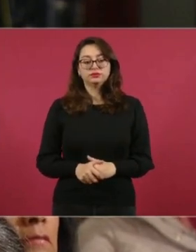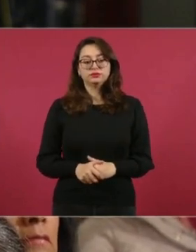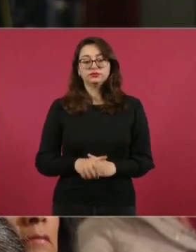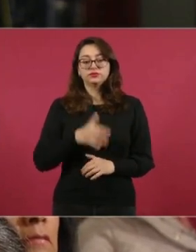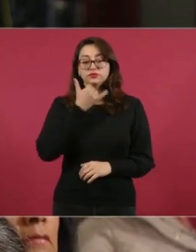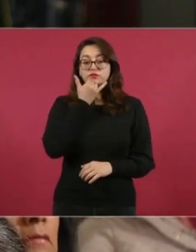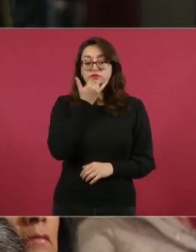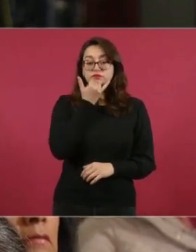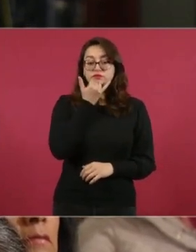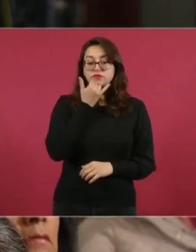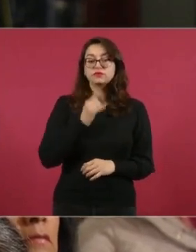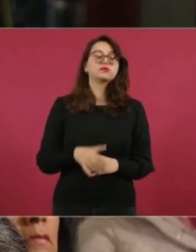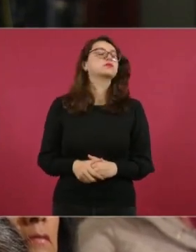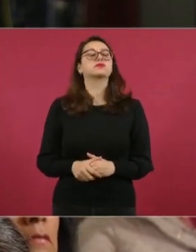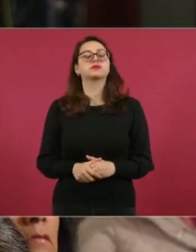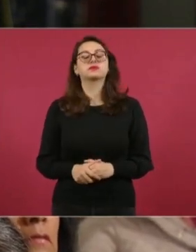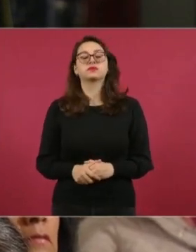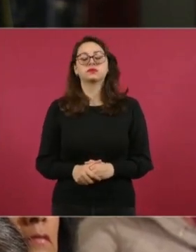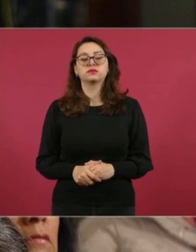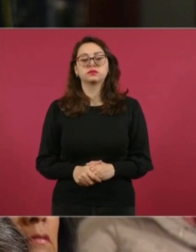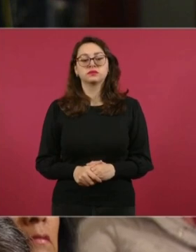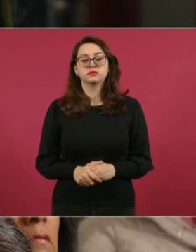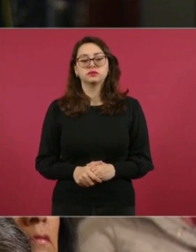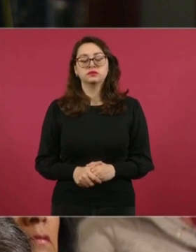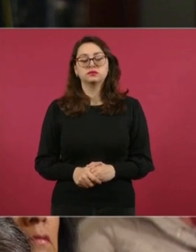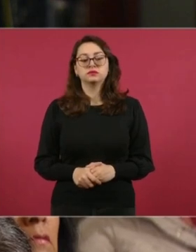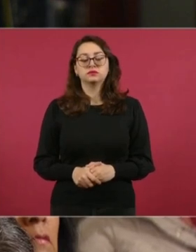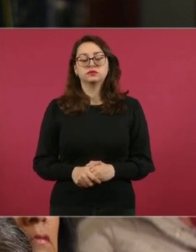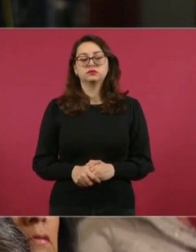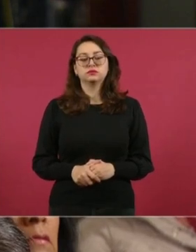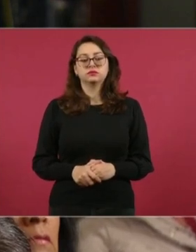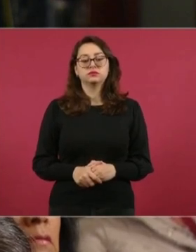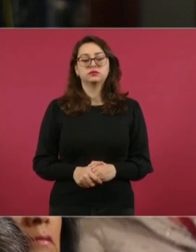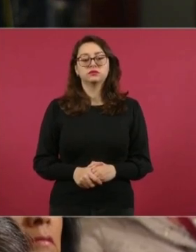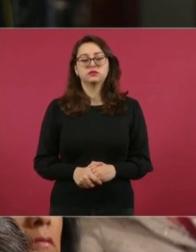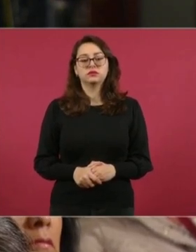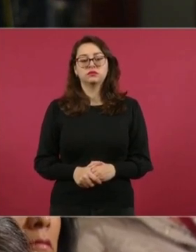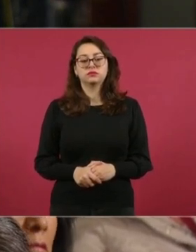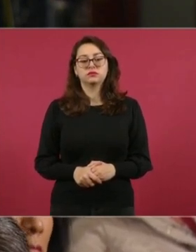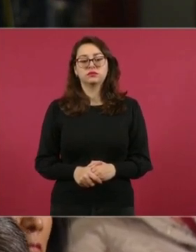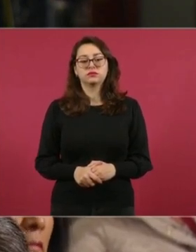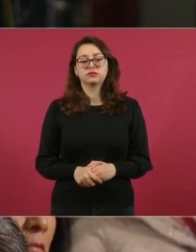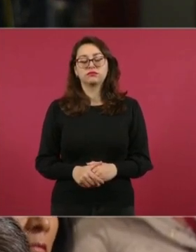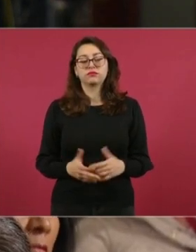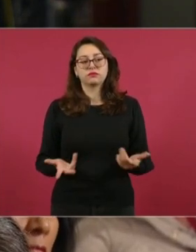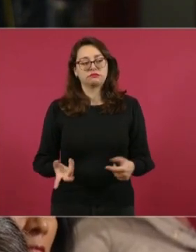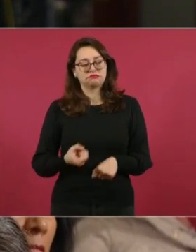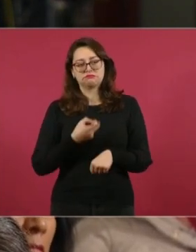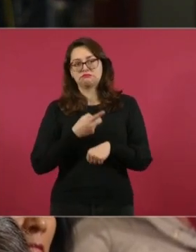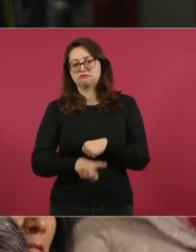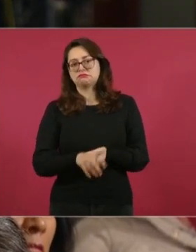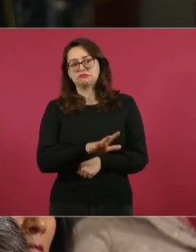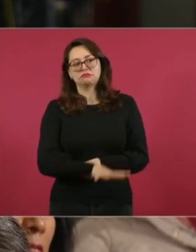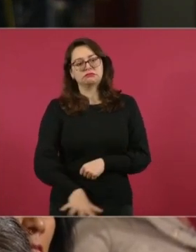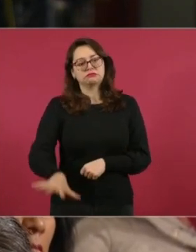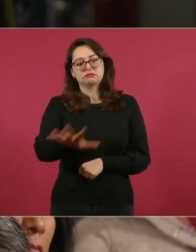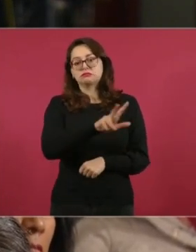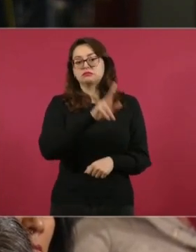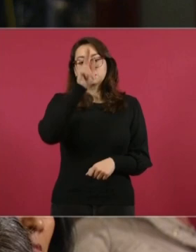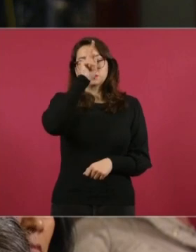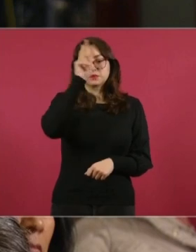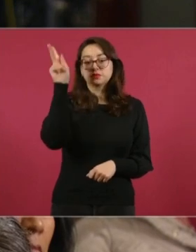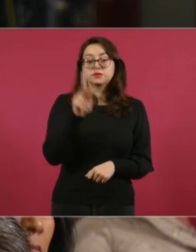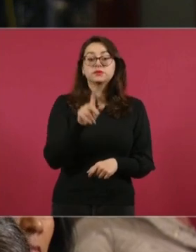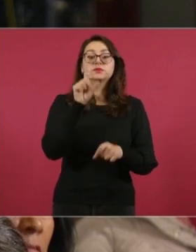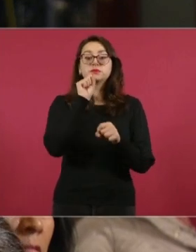Perdón, me brinqué. Es lamentable el daño que estamos padeciendo los ensenadenses. Señor presidente, son millones de metros cúbicos de drenaje crudo